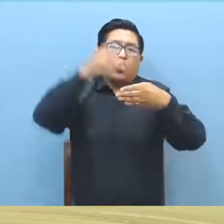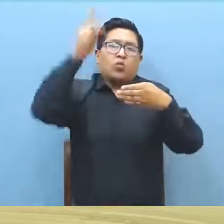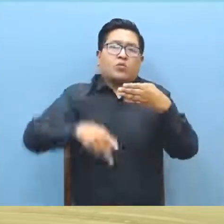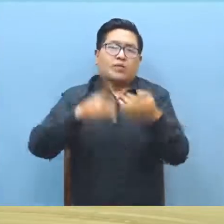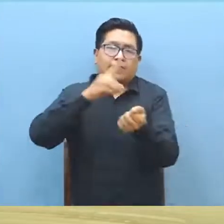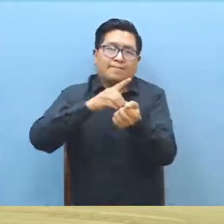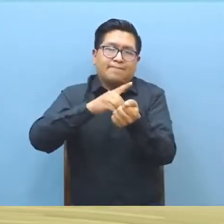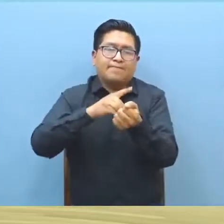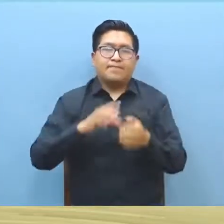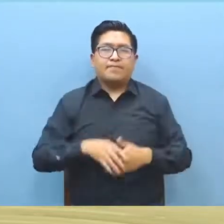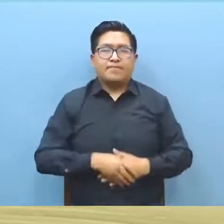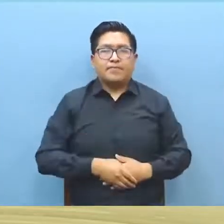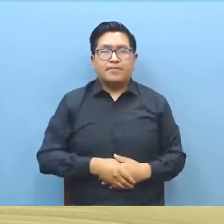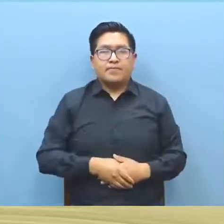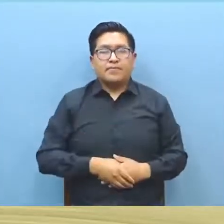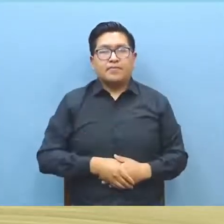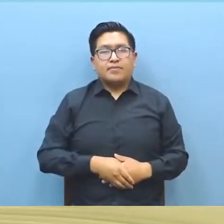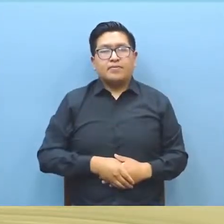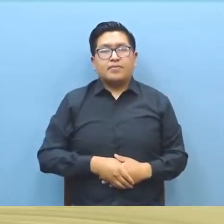posible.